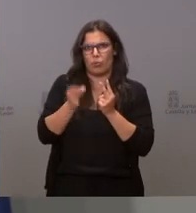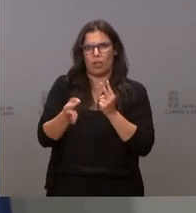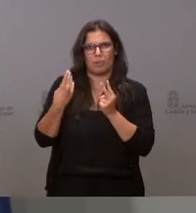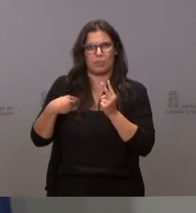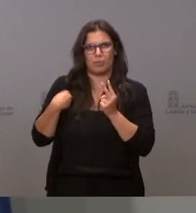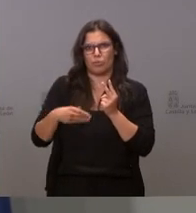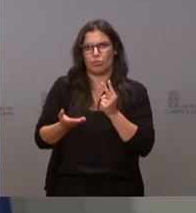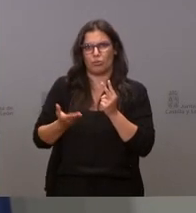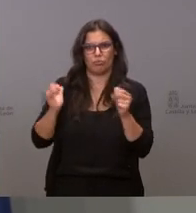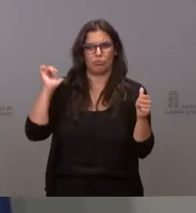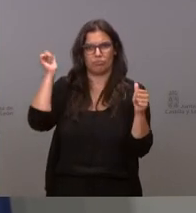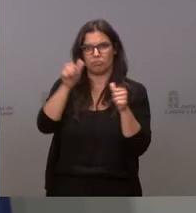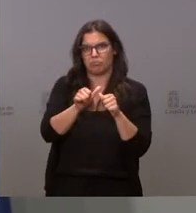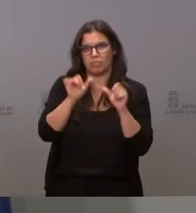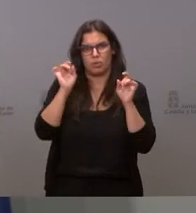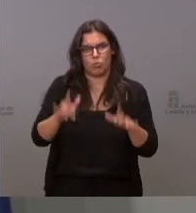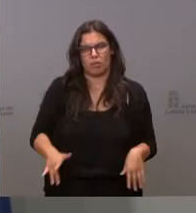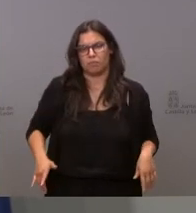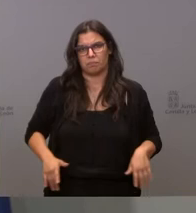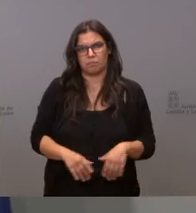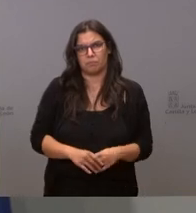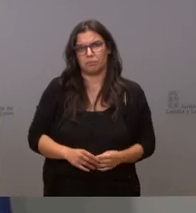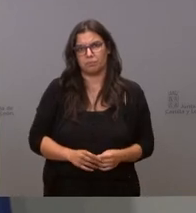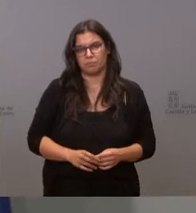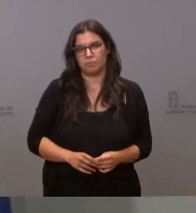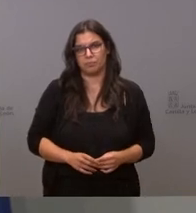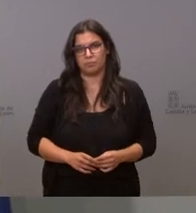las mismas prioridades que al inicio de la pandemia